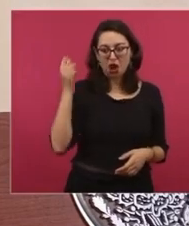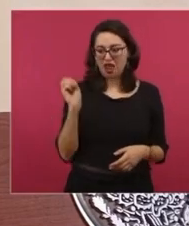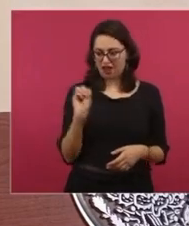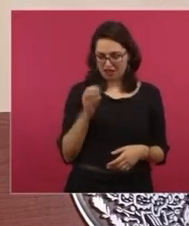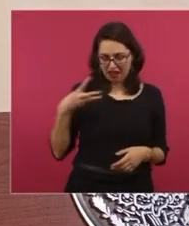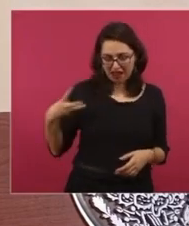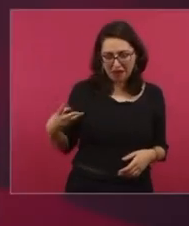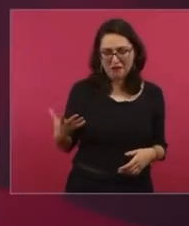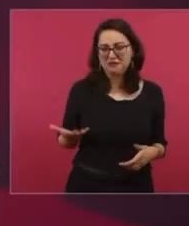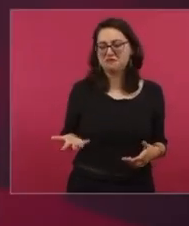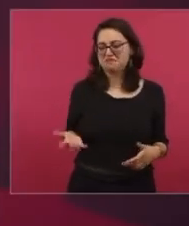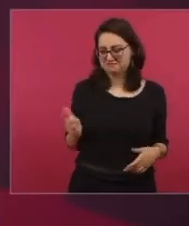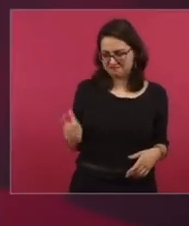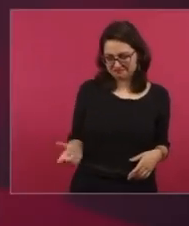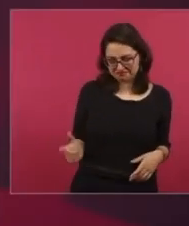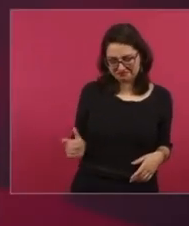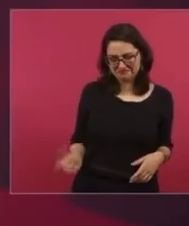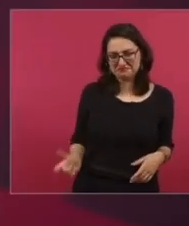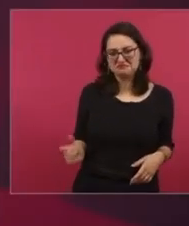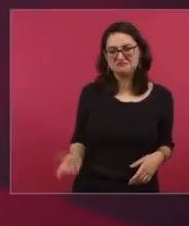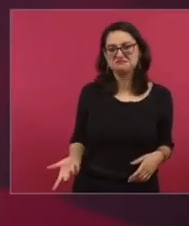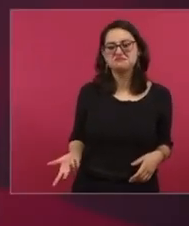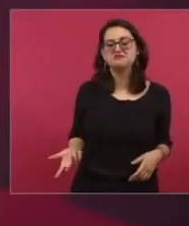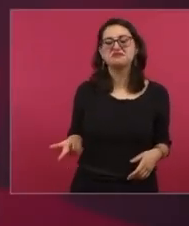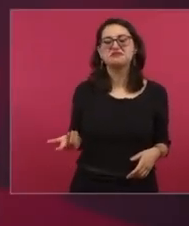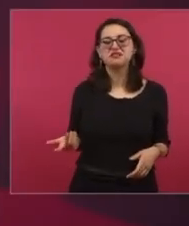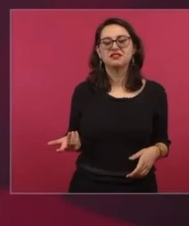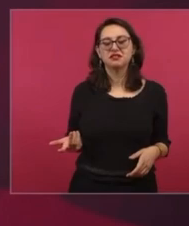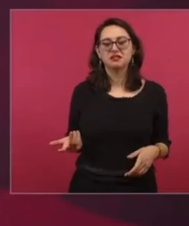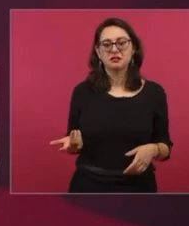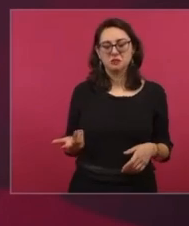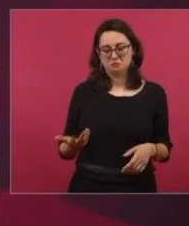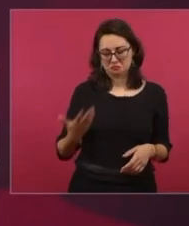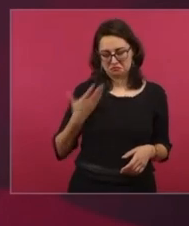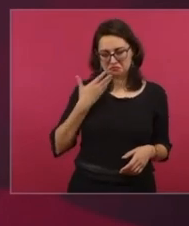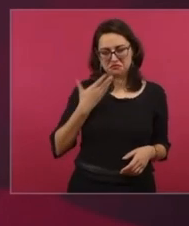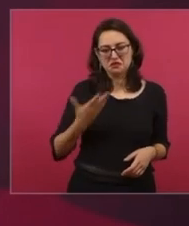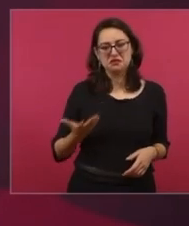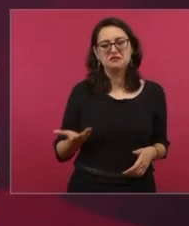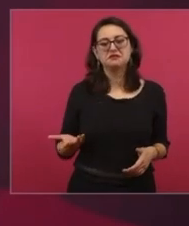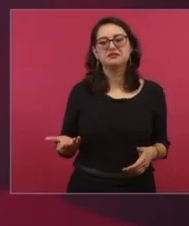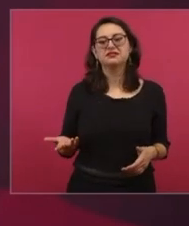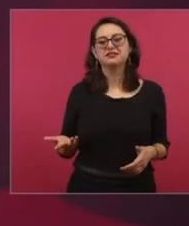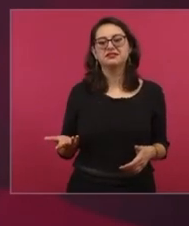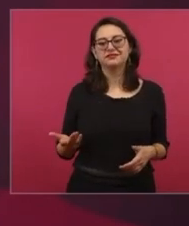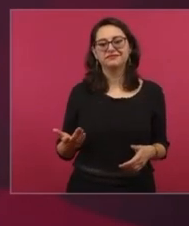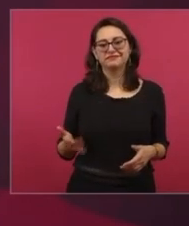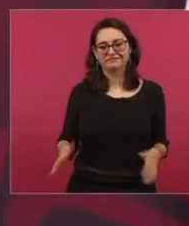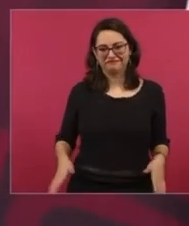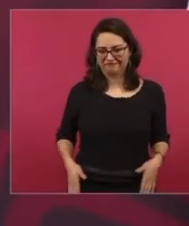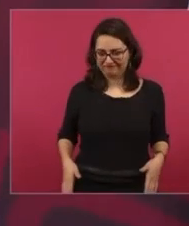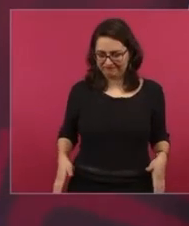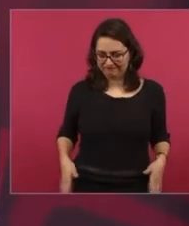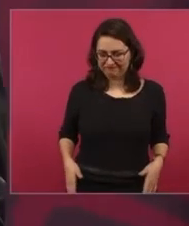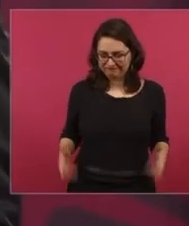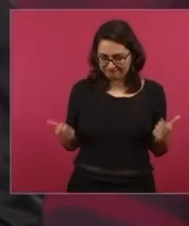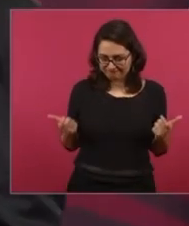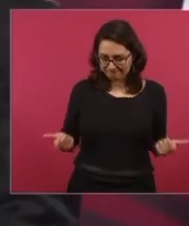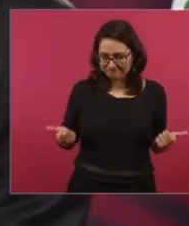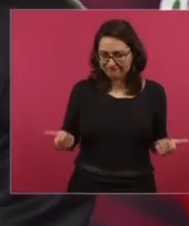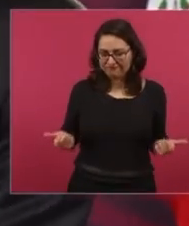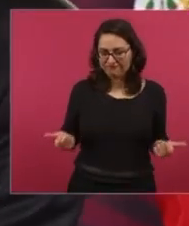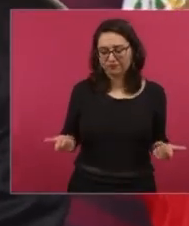pero muy buenos sueldos. Entonces,